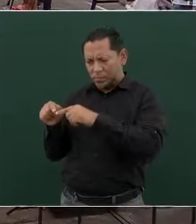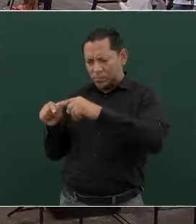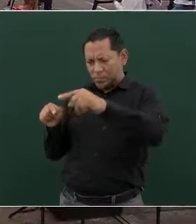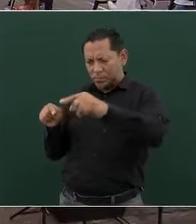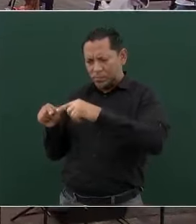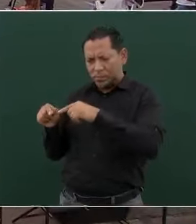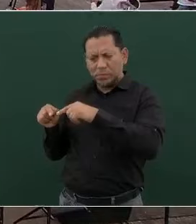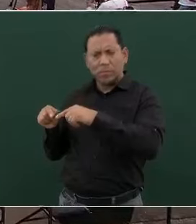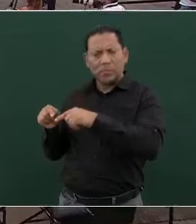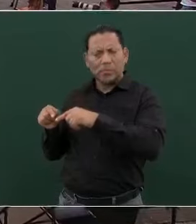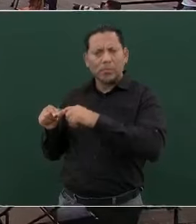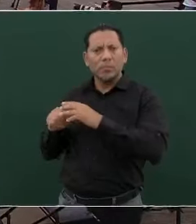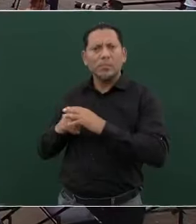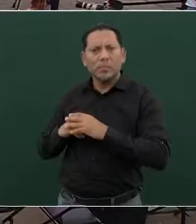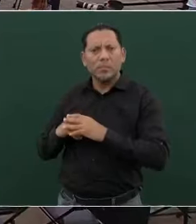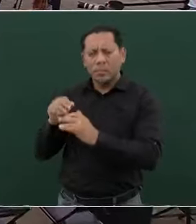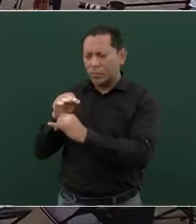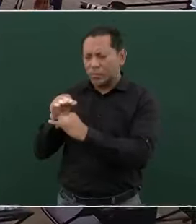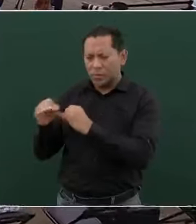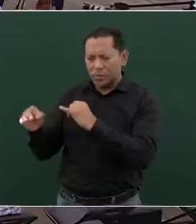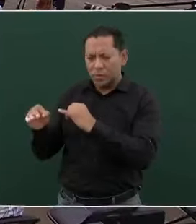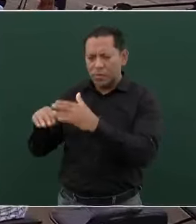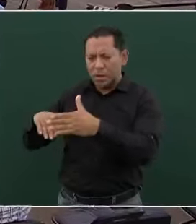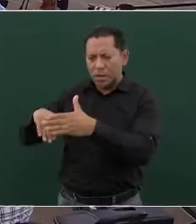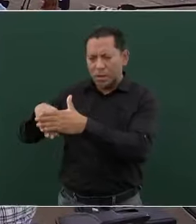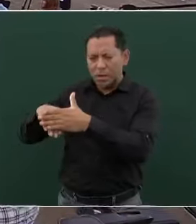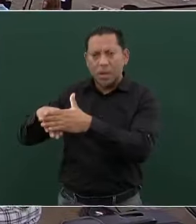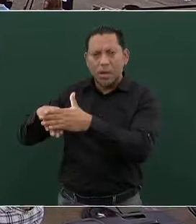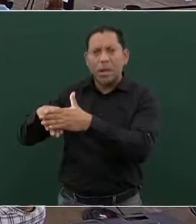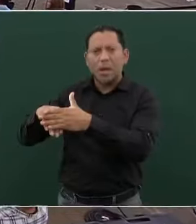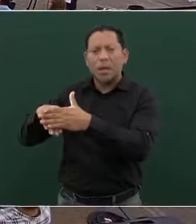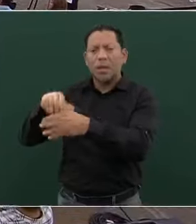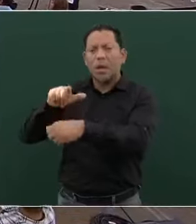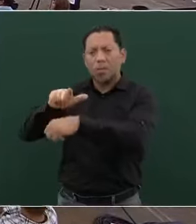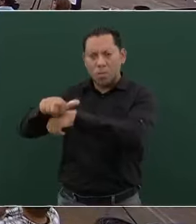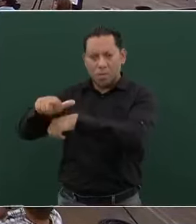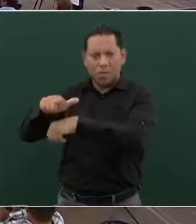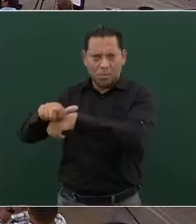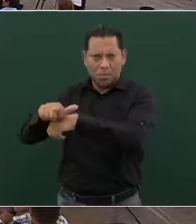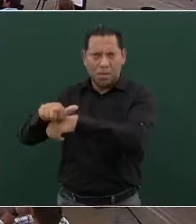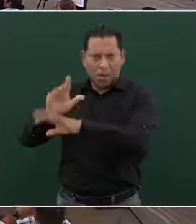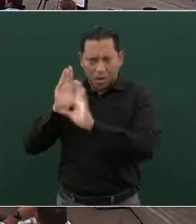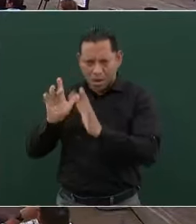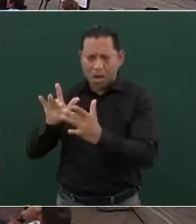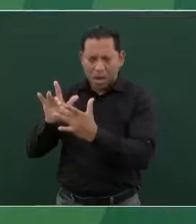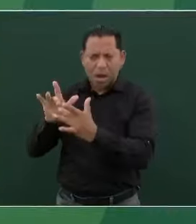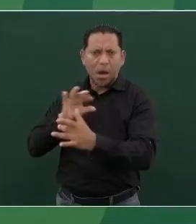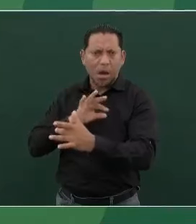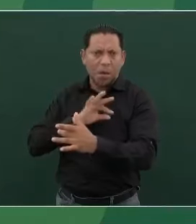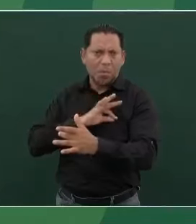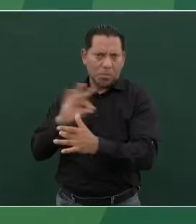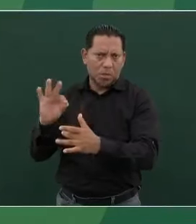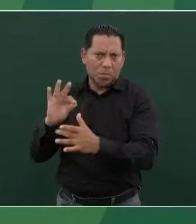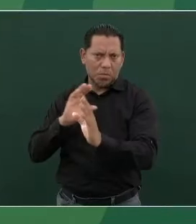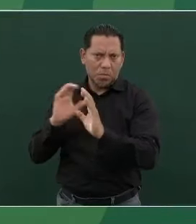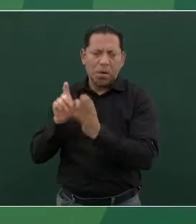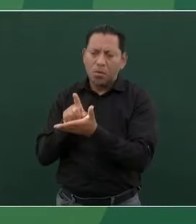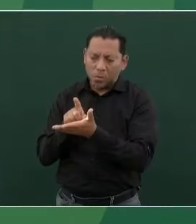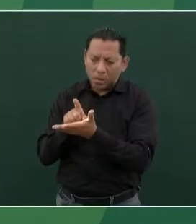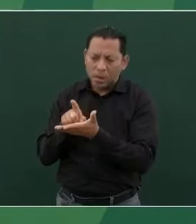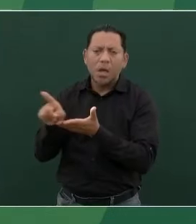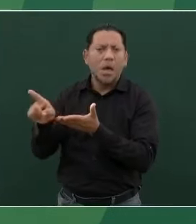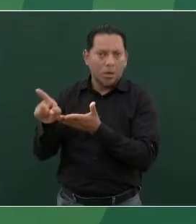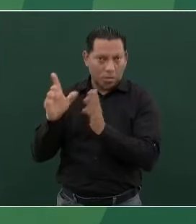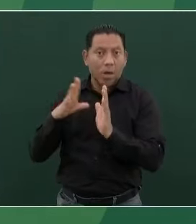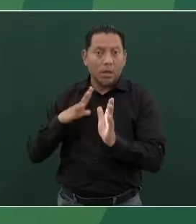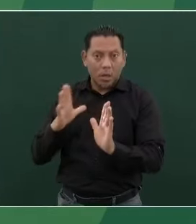esta última terminal hasta Guatemala. Ya hay un derecho de